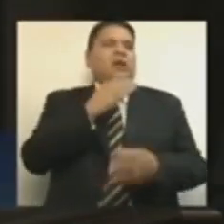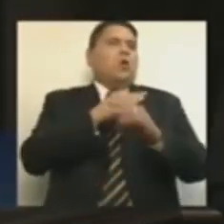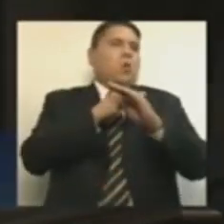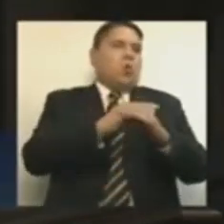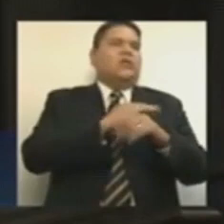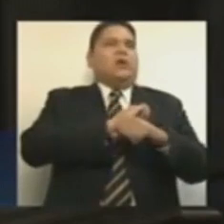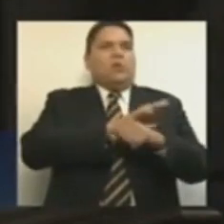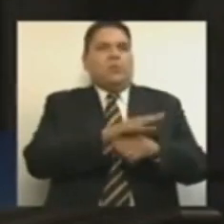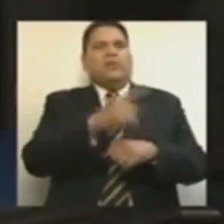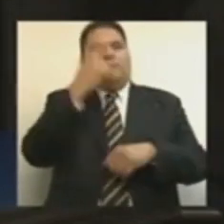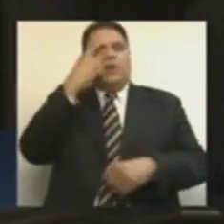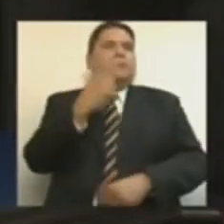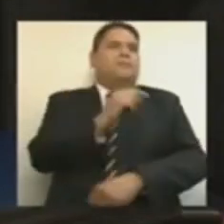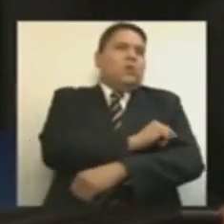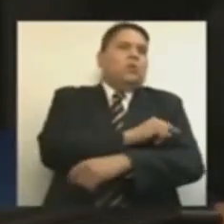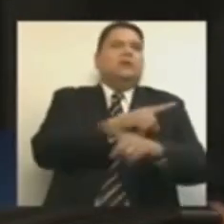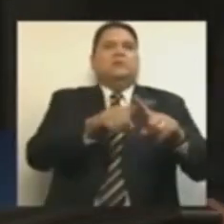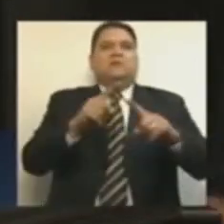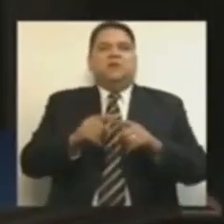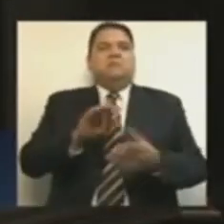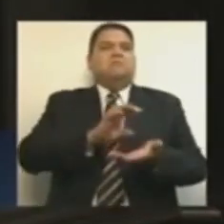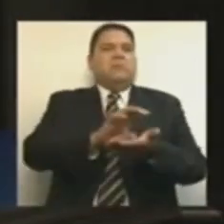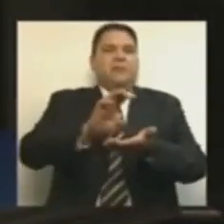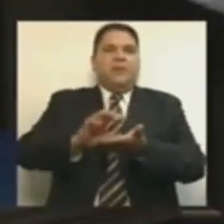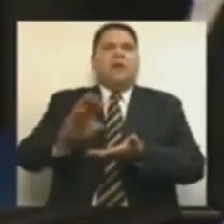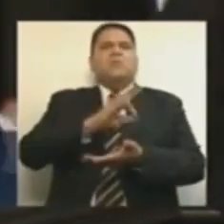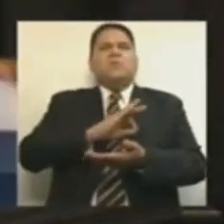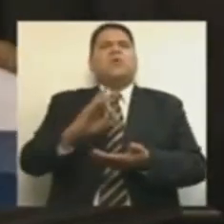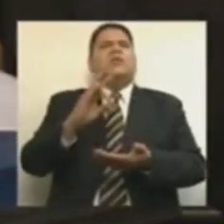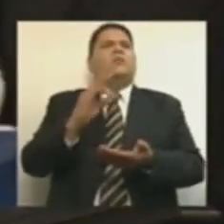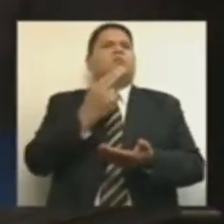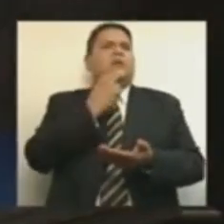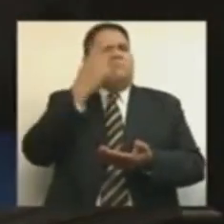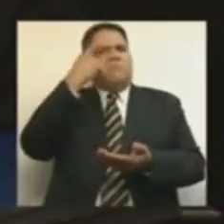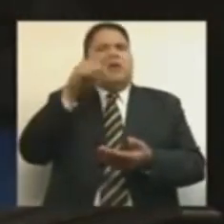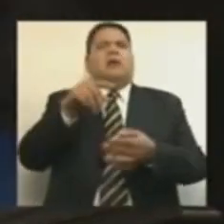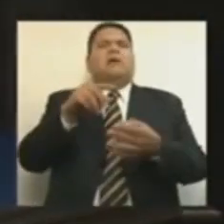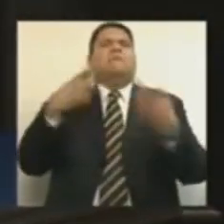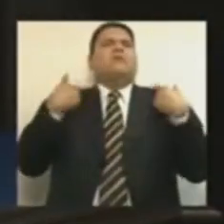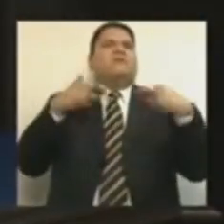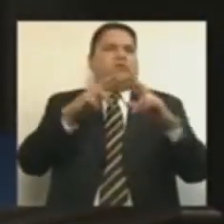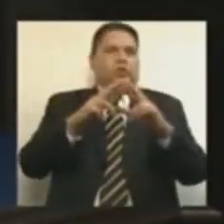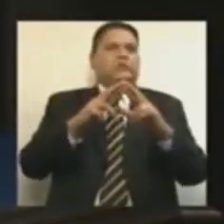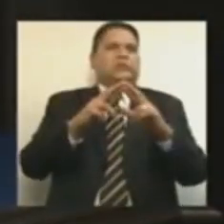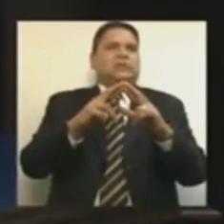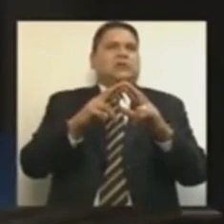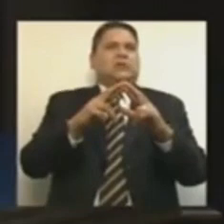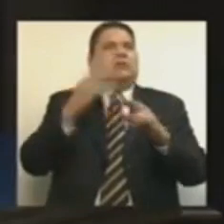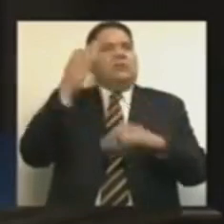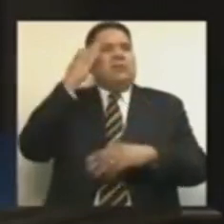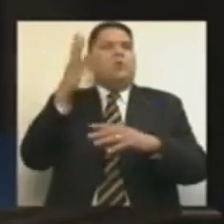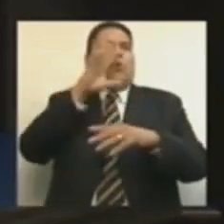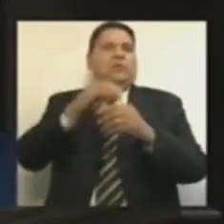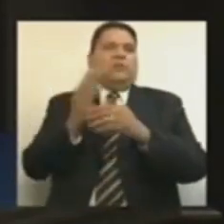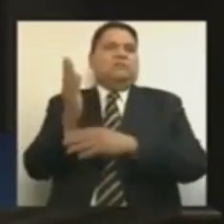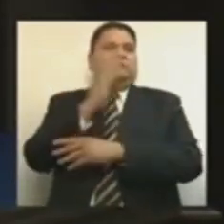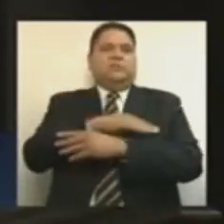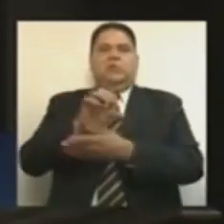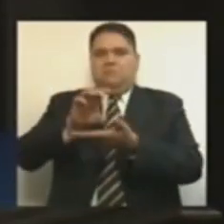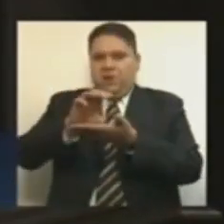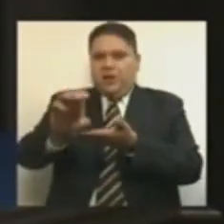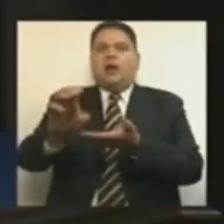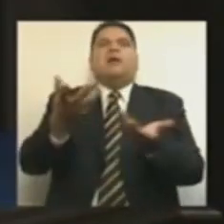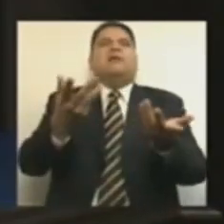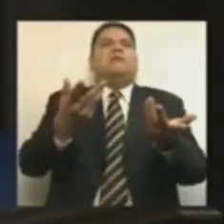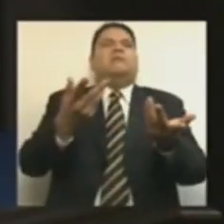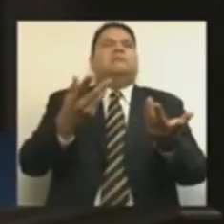vacunas, se tome un poco para pagar a las y los maestros de escuela de tiempo completo, a los asesores técnico-pedagógicos reconocerlos,